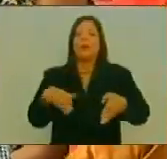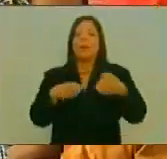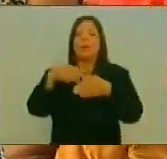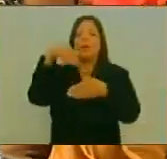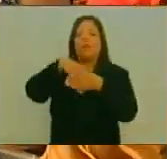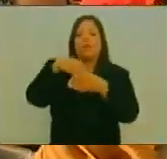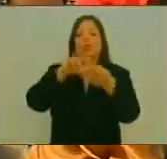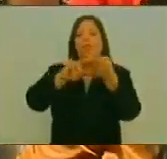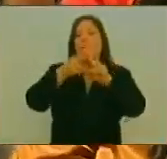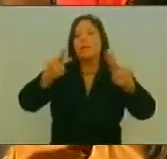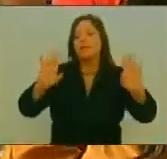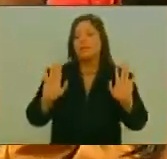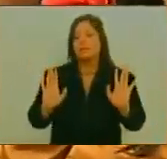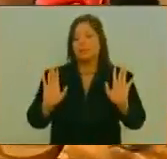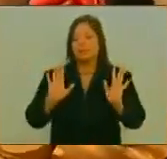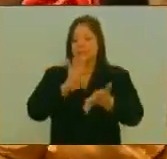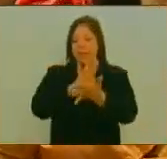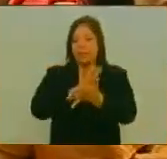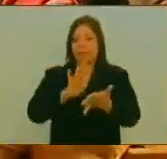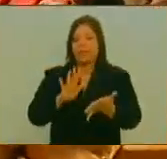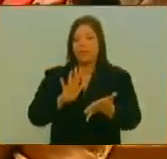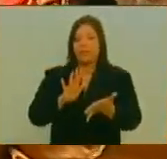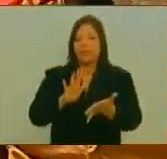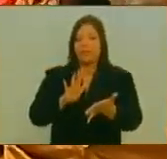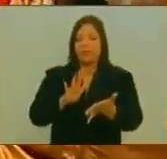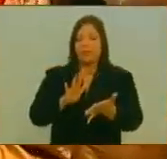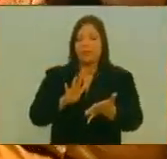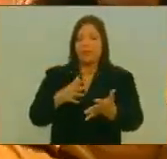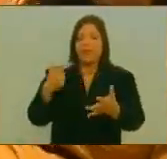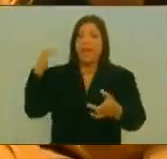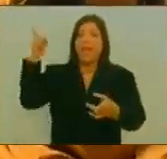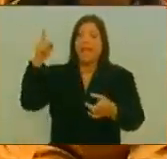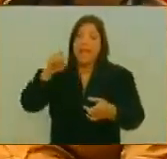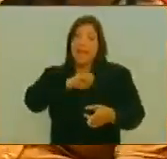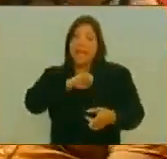Esta vía Es a la que más Le temen Los Estados Unidos